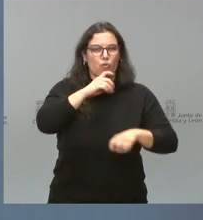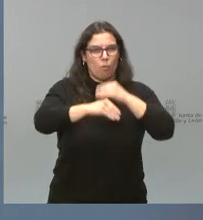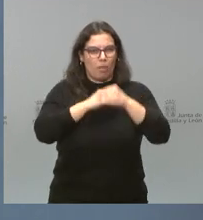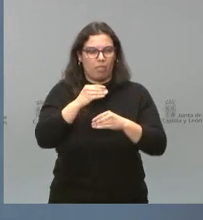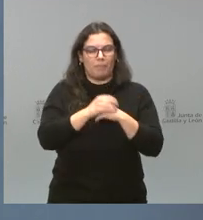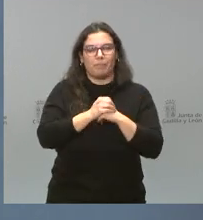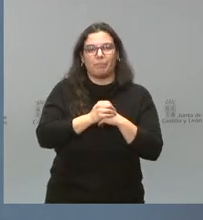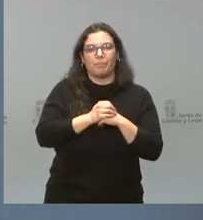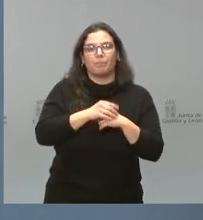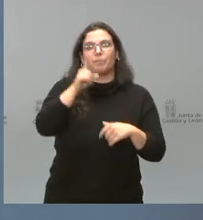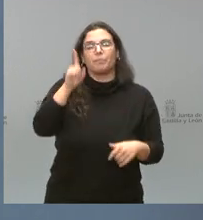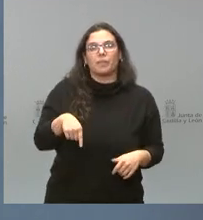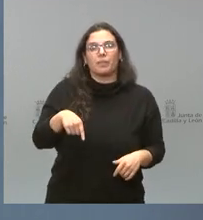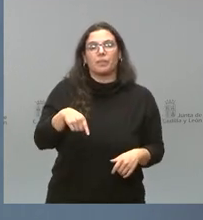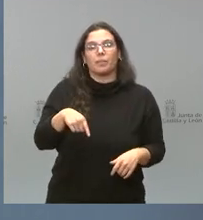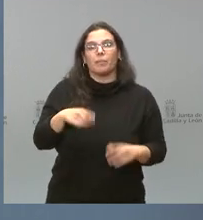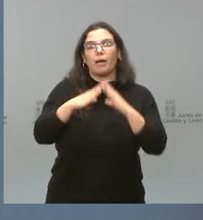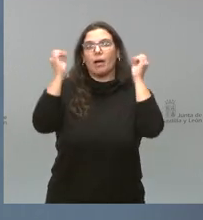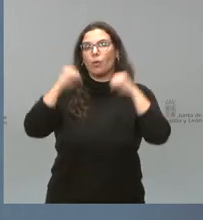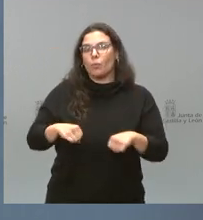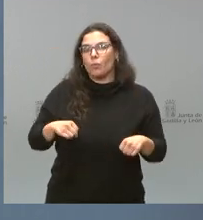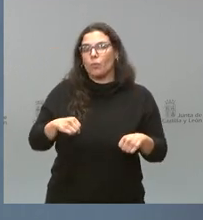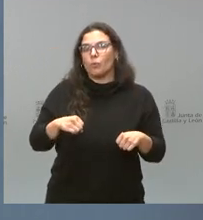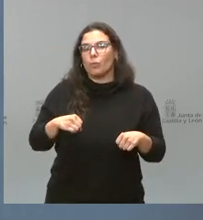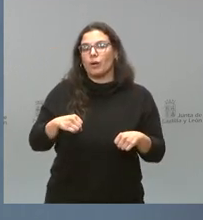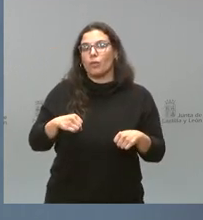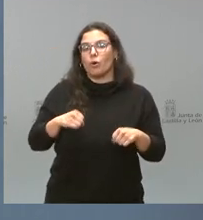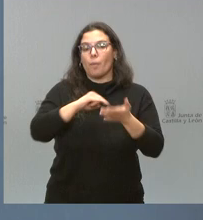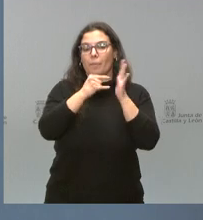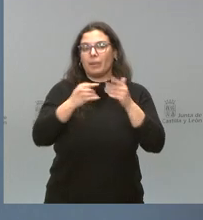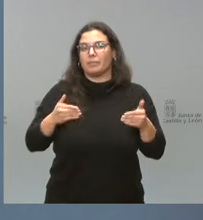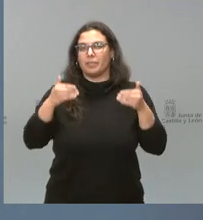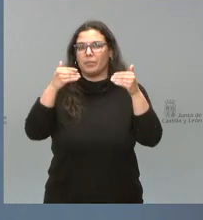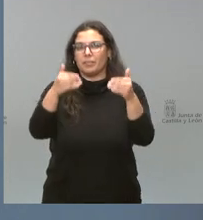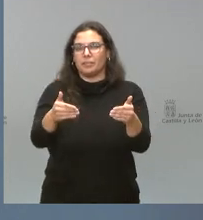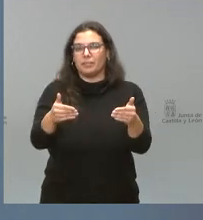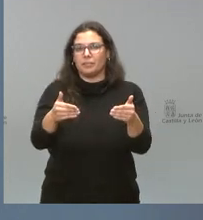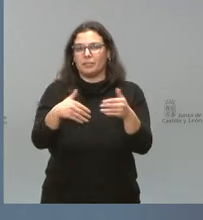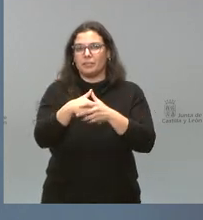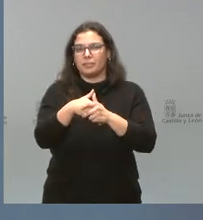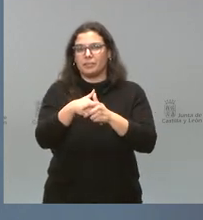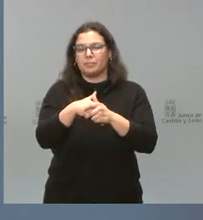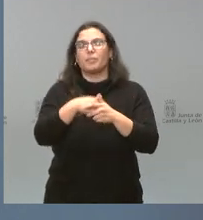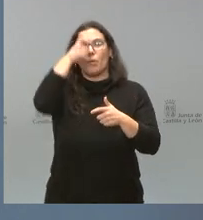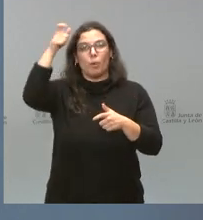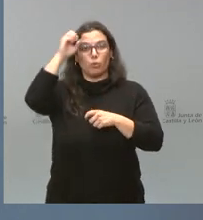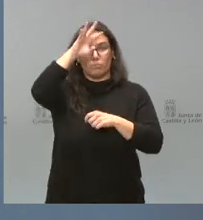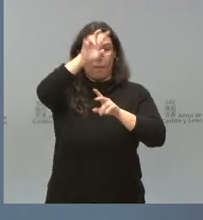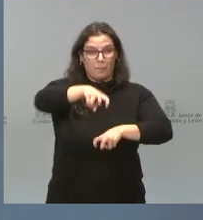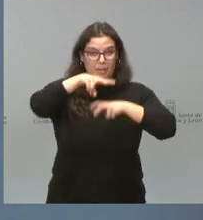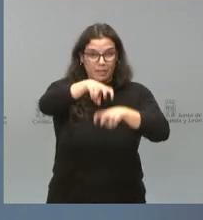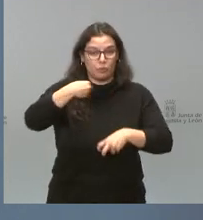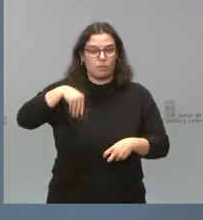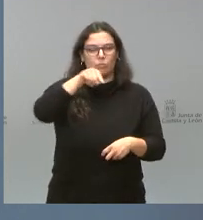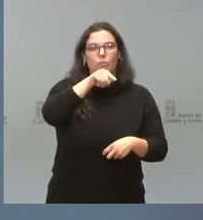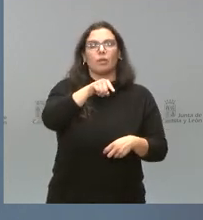económica de municipios mineros se acuerda la prórroga de este plan, que ya ha movilizado hasta el momento un total de 416 millones de euros. Se